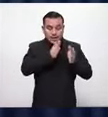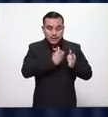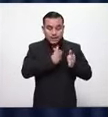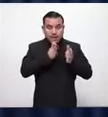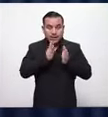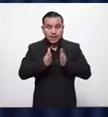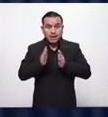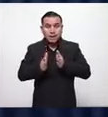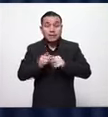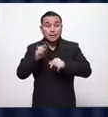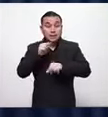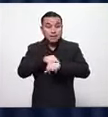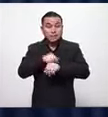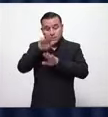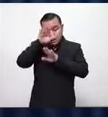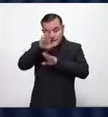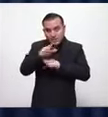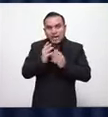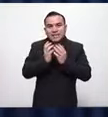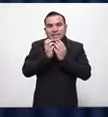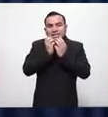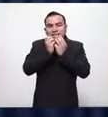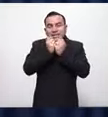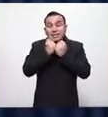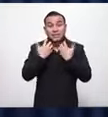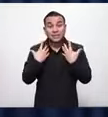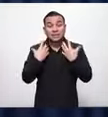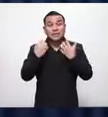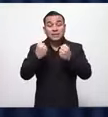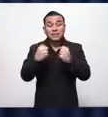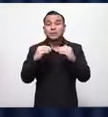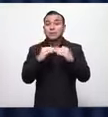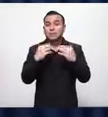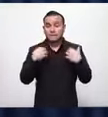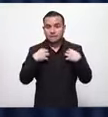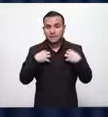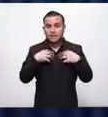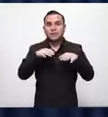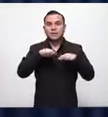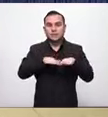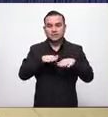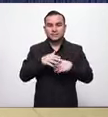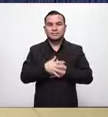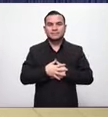progresiva para garantizar la salud y la vida. Muchas gracias.